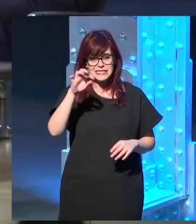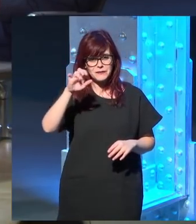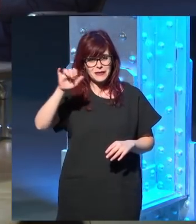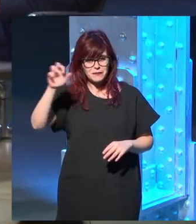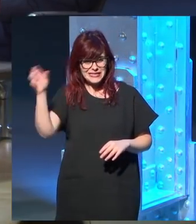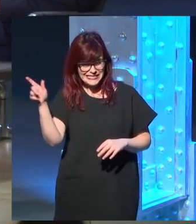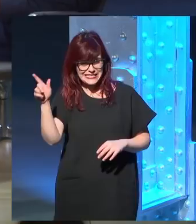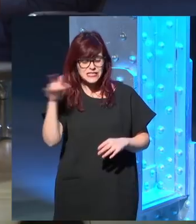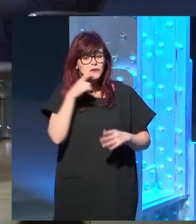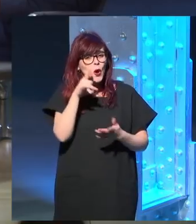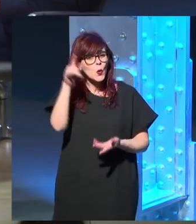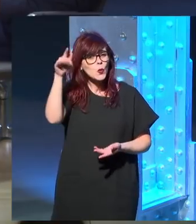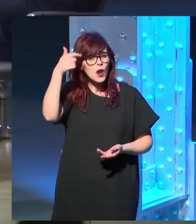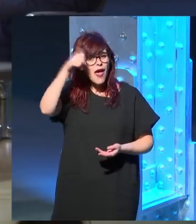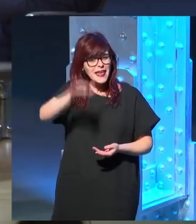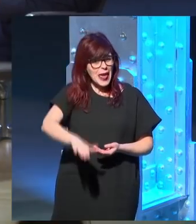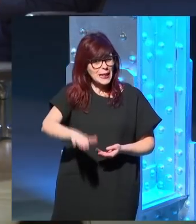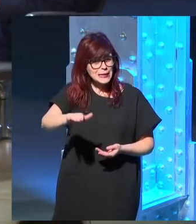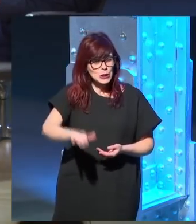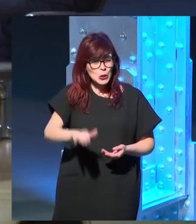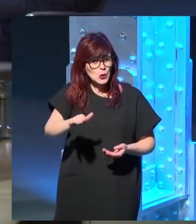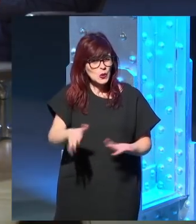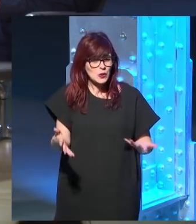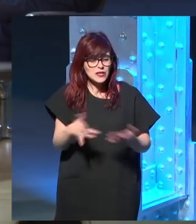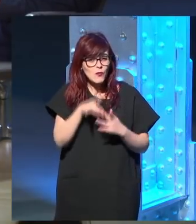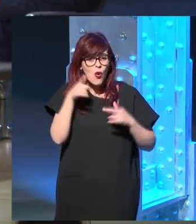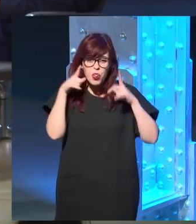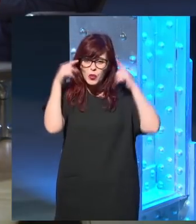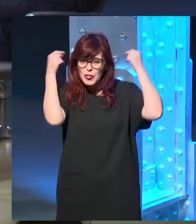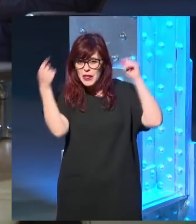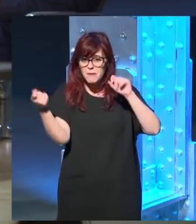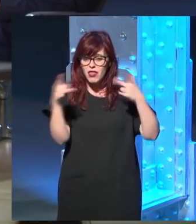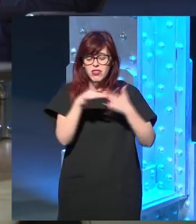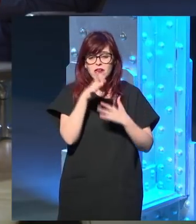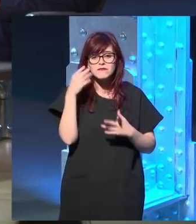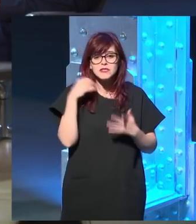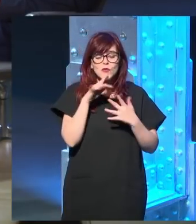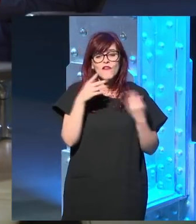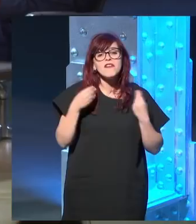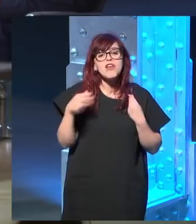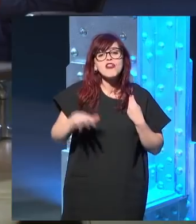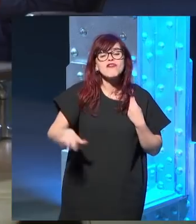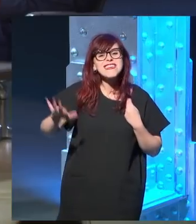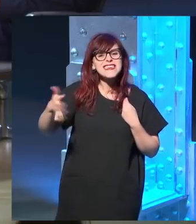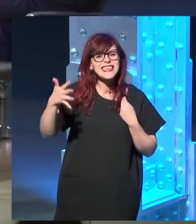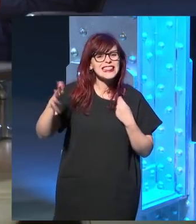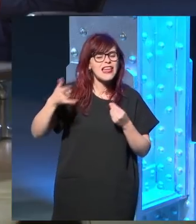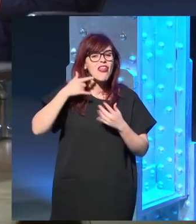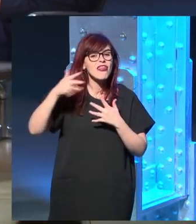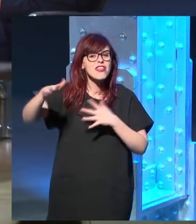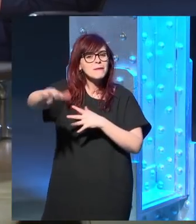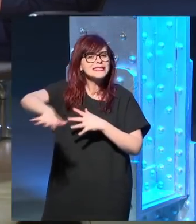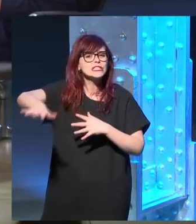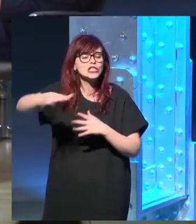enanito una especie de duendecito que vivía en la quinta dimensión era malísimo ¿no?